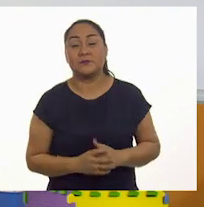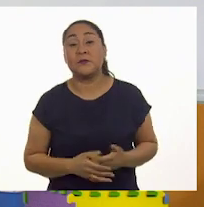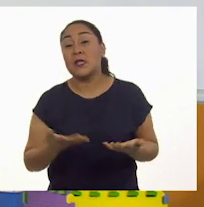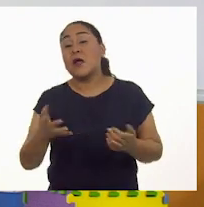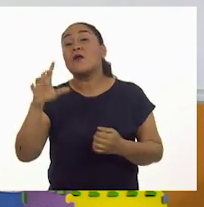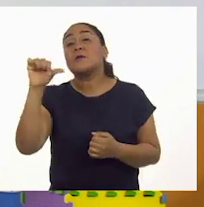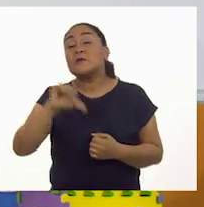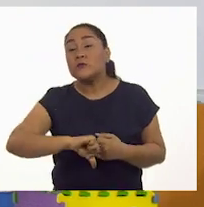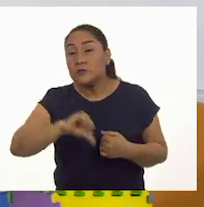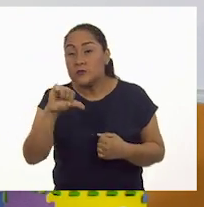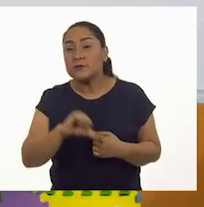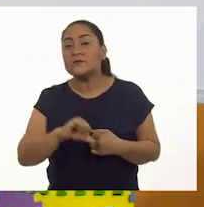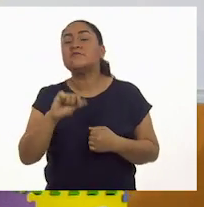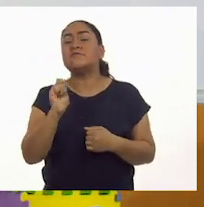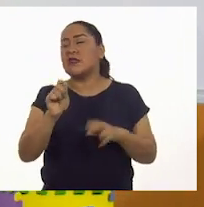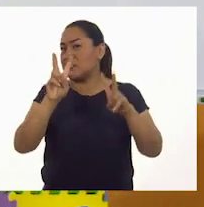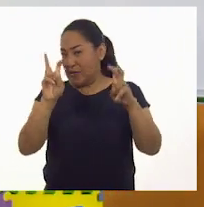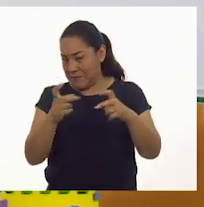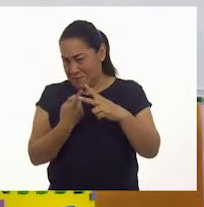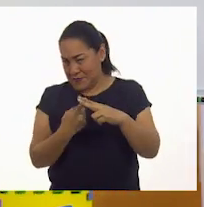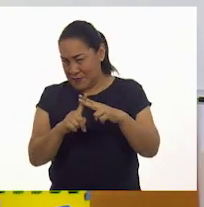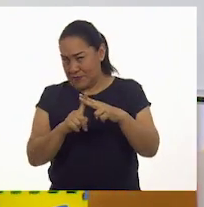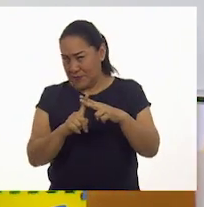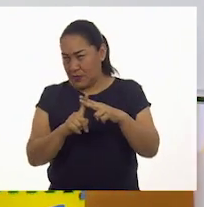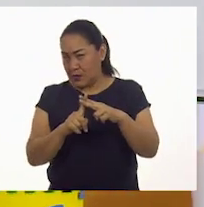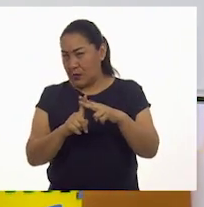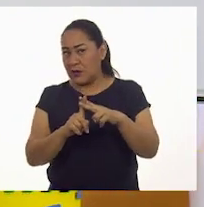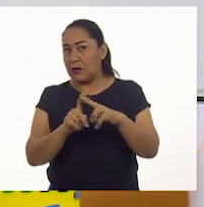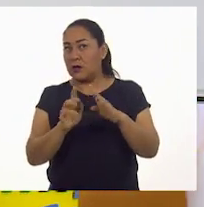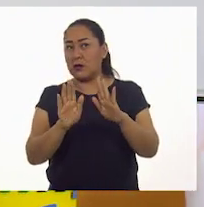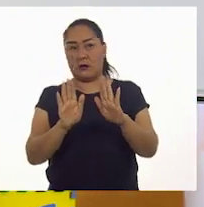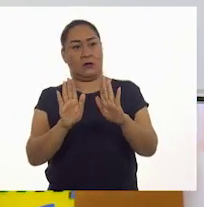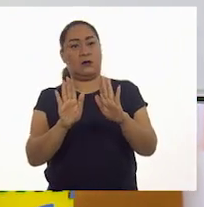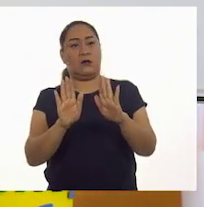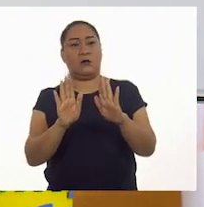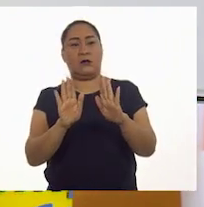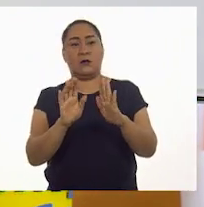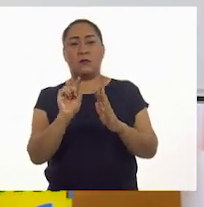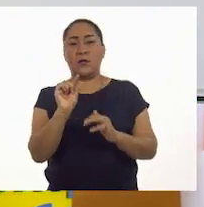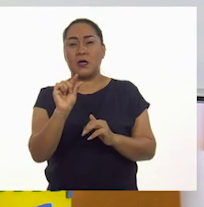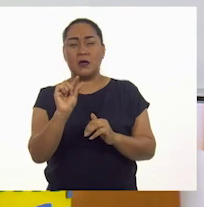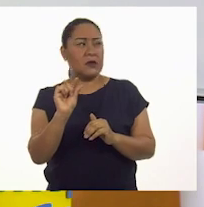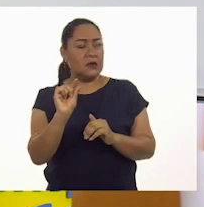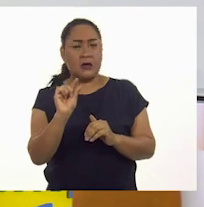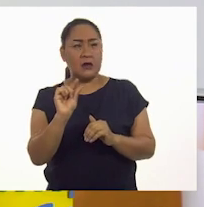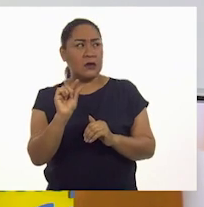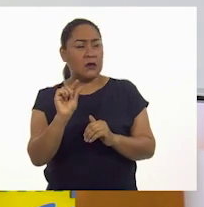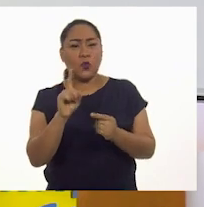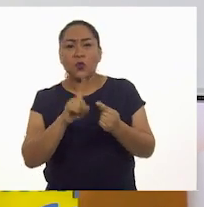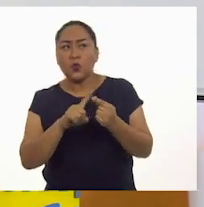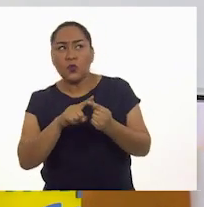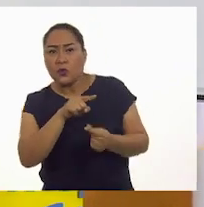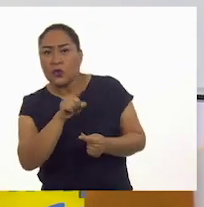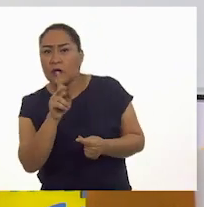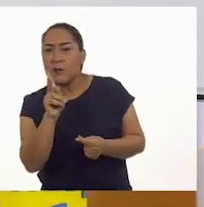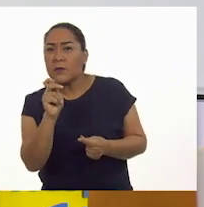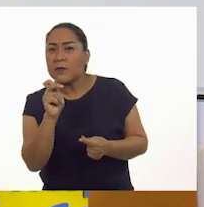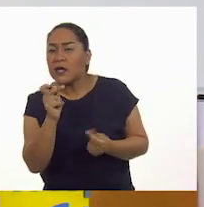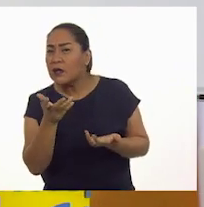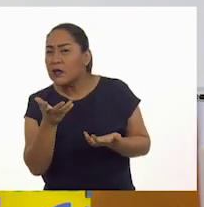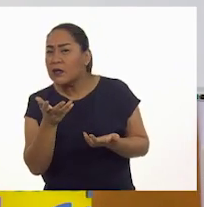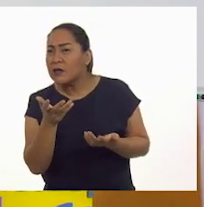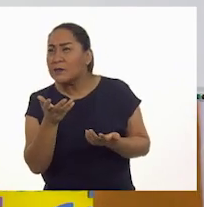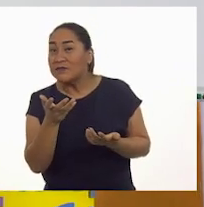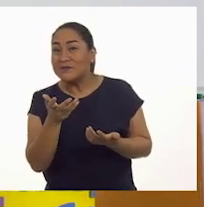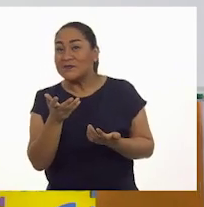vamos a empezar con nuestro tema, pero antes, ¿ven a Pepe por algún lado? Vamos a darle